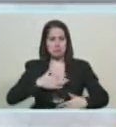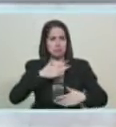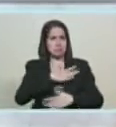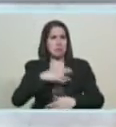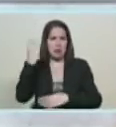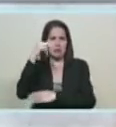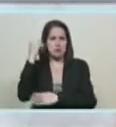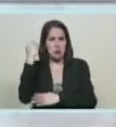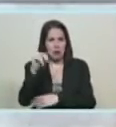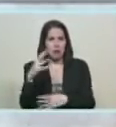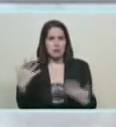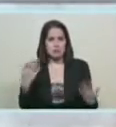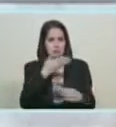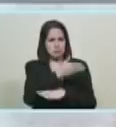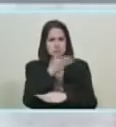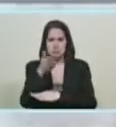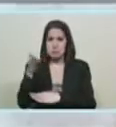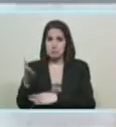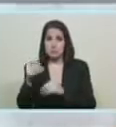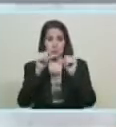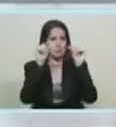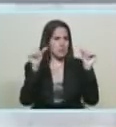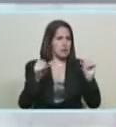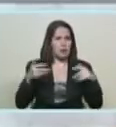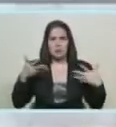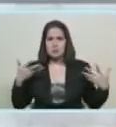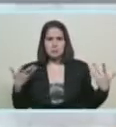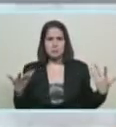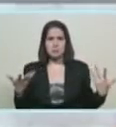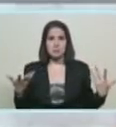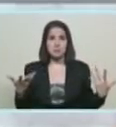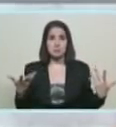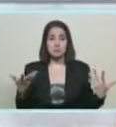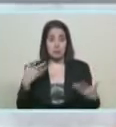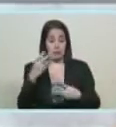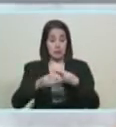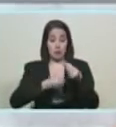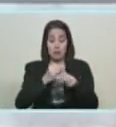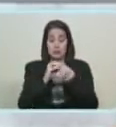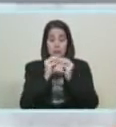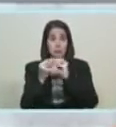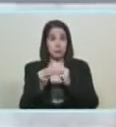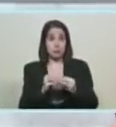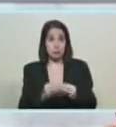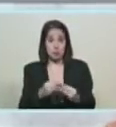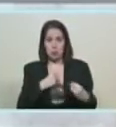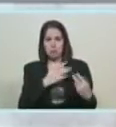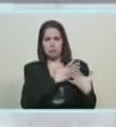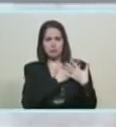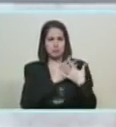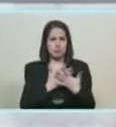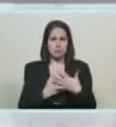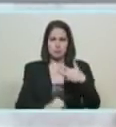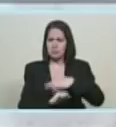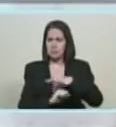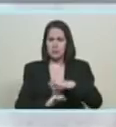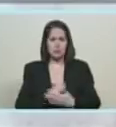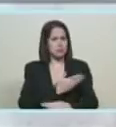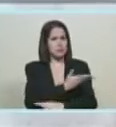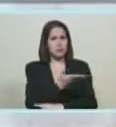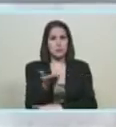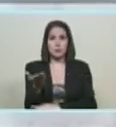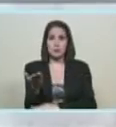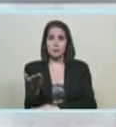un sistema que se va configurando, y yo tengo que garantizárselo. Yo estoy aquí para garantizarles a ustedes